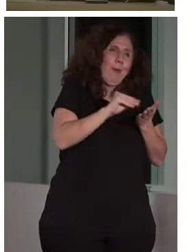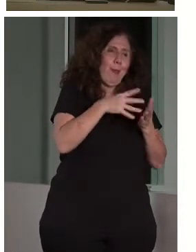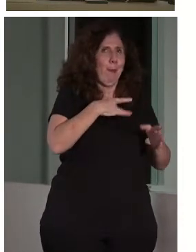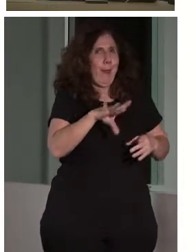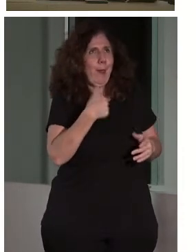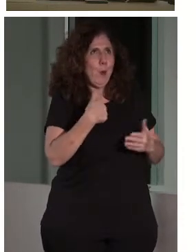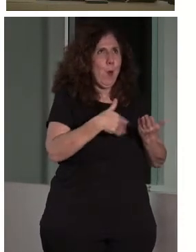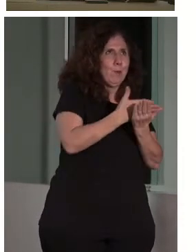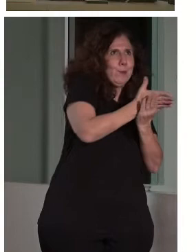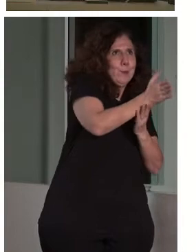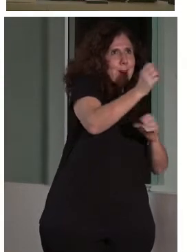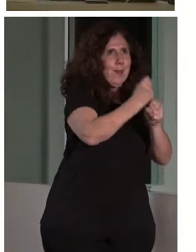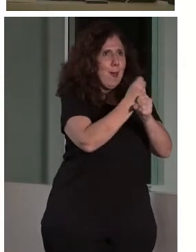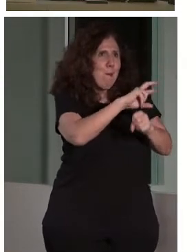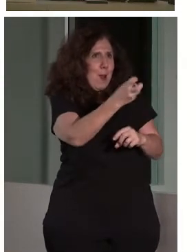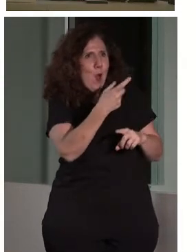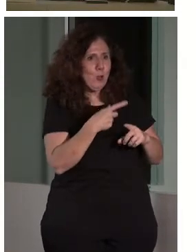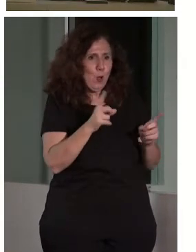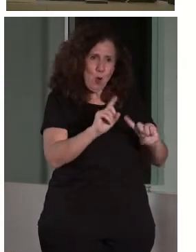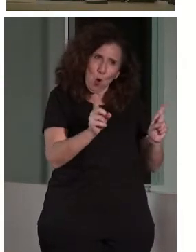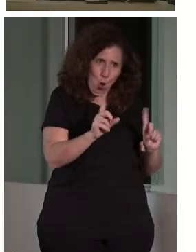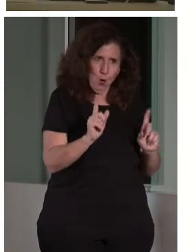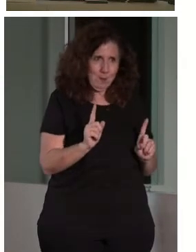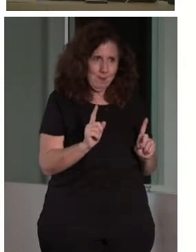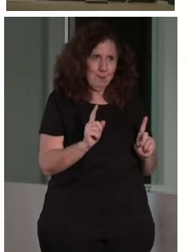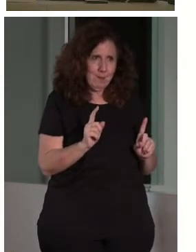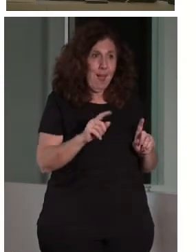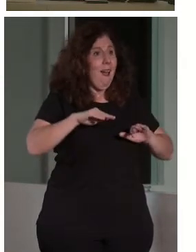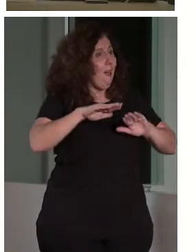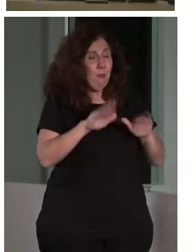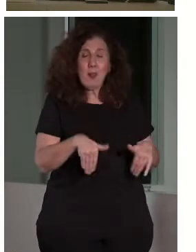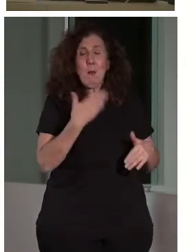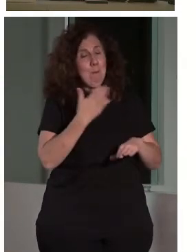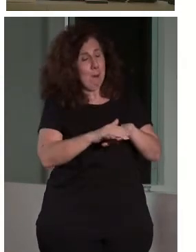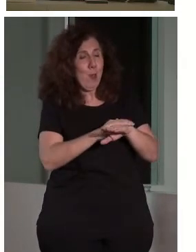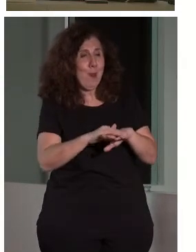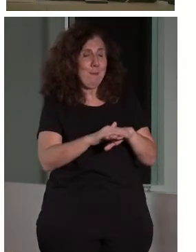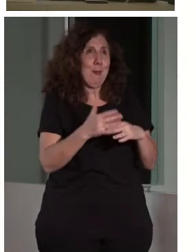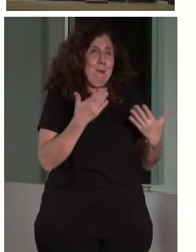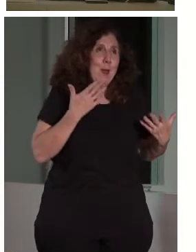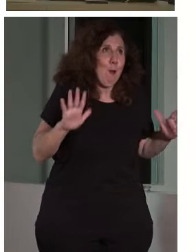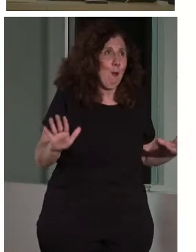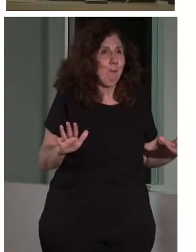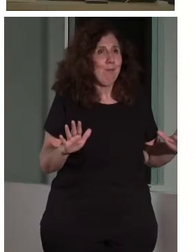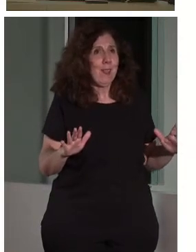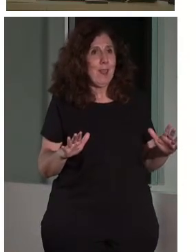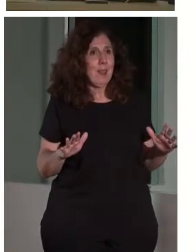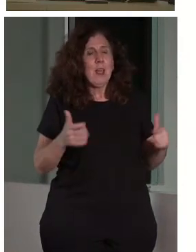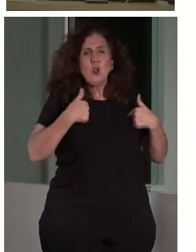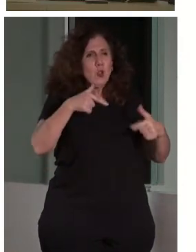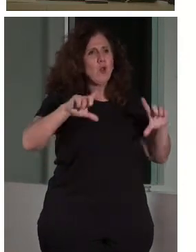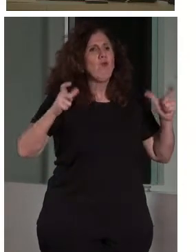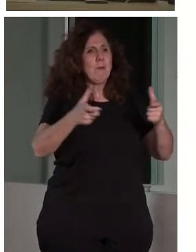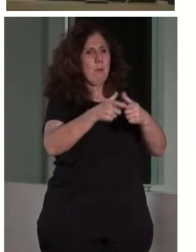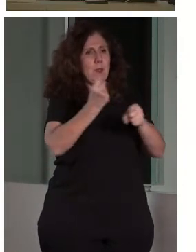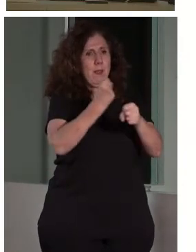culo al jinete, con perdón. Y tenía razón. O sea, al final, perdonadme la expresión, al final esto es un trabajo en